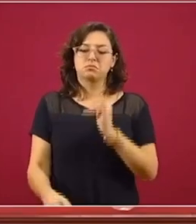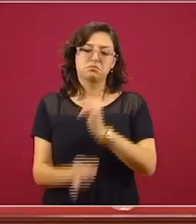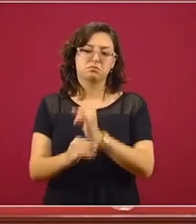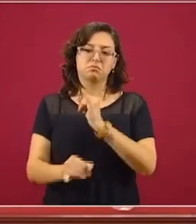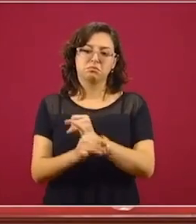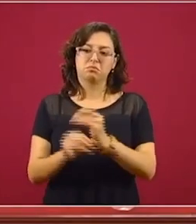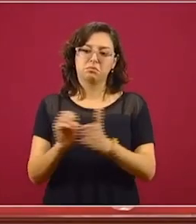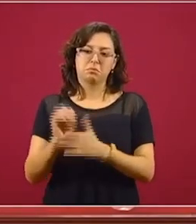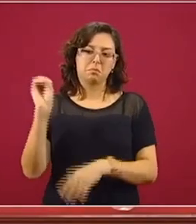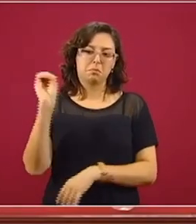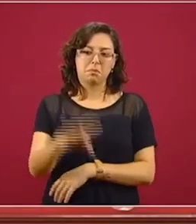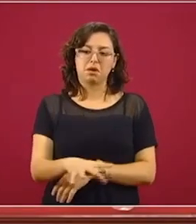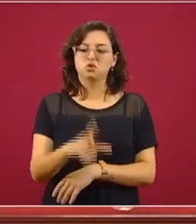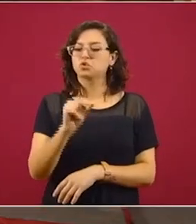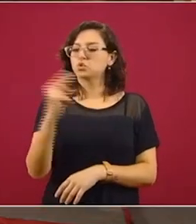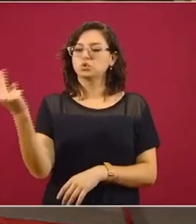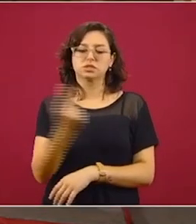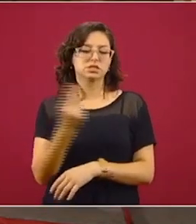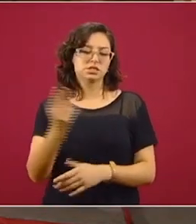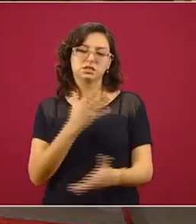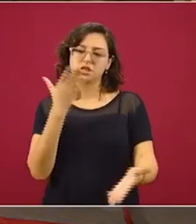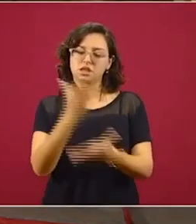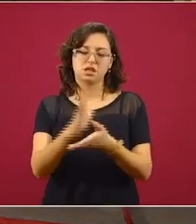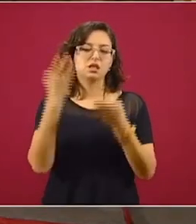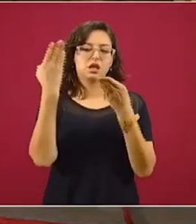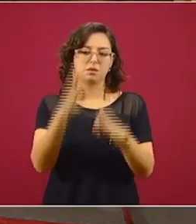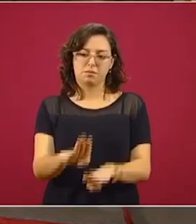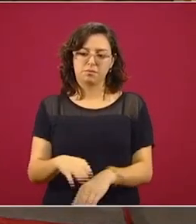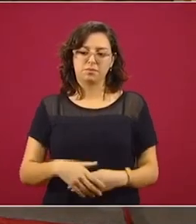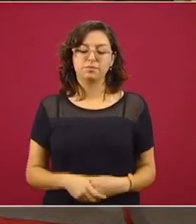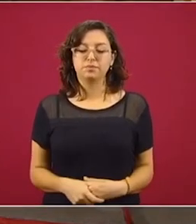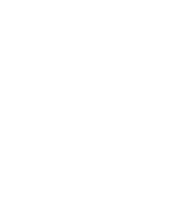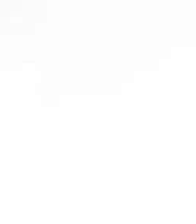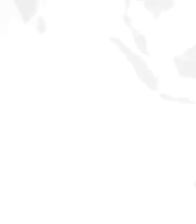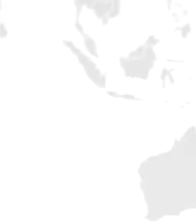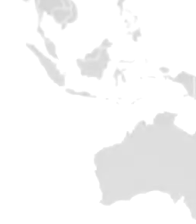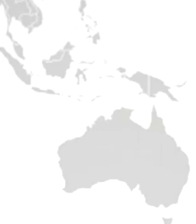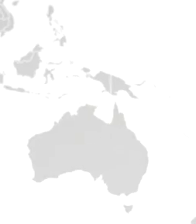través de portal bancario, sin necesidad de trasladarse a la sucursal.